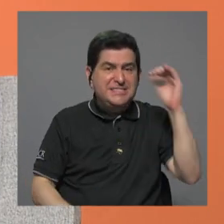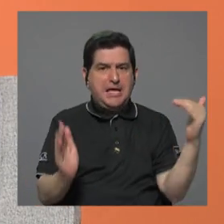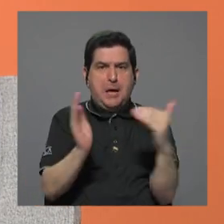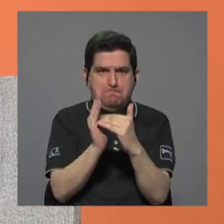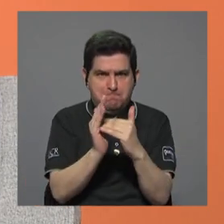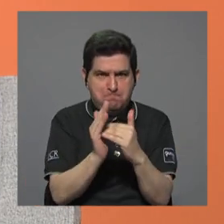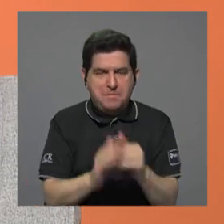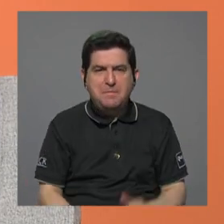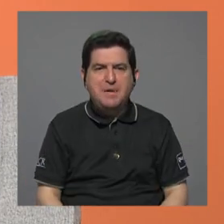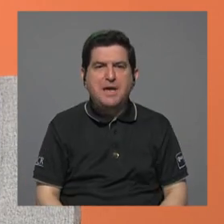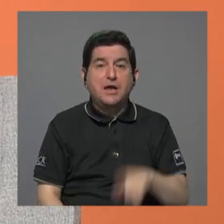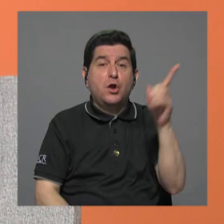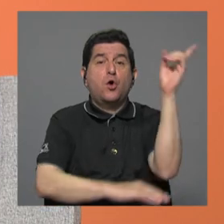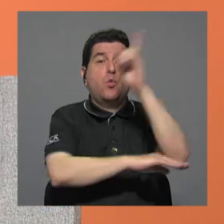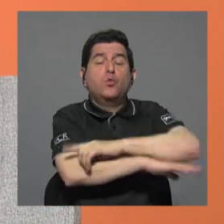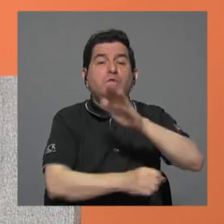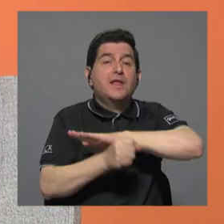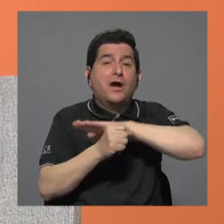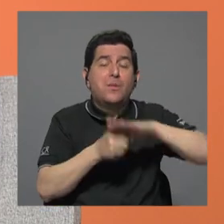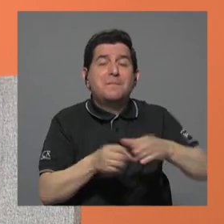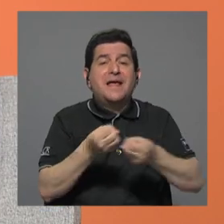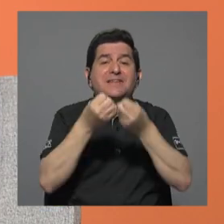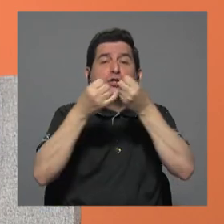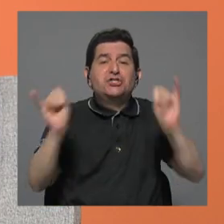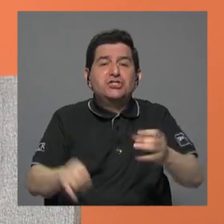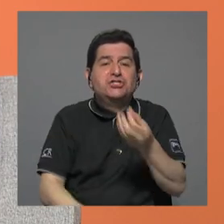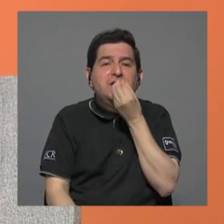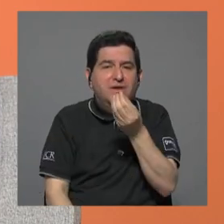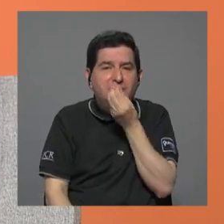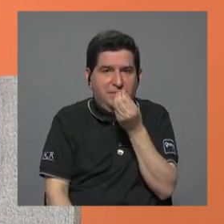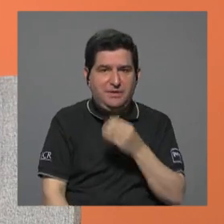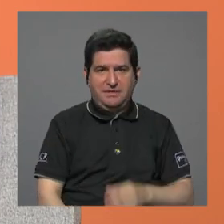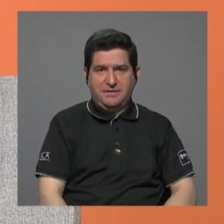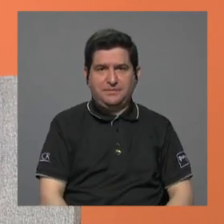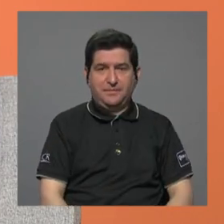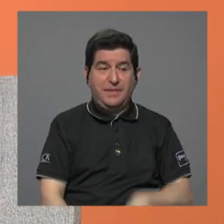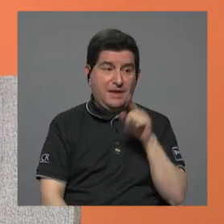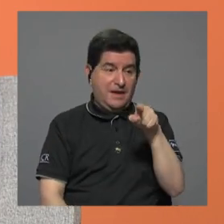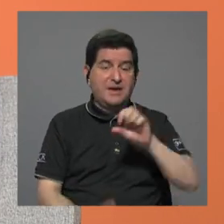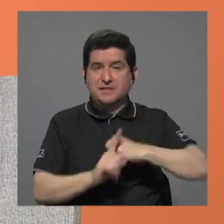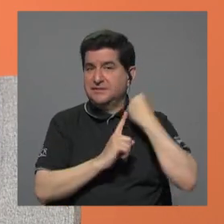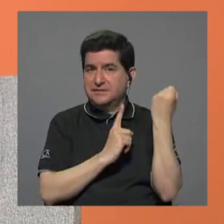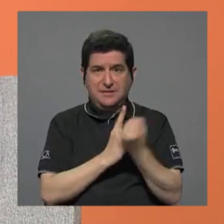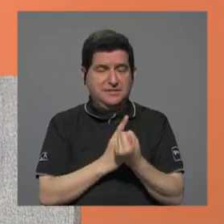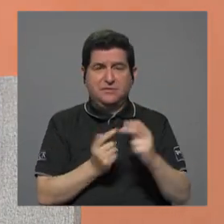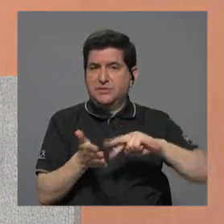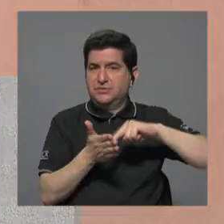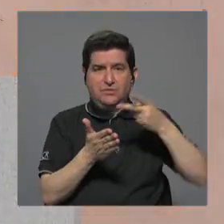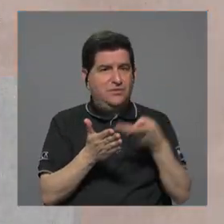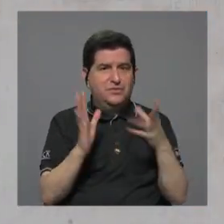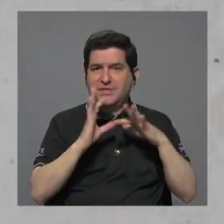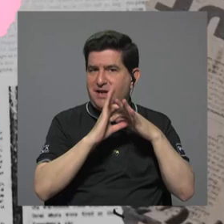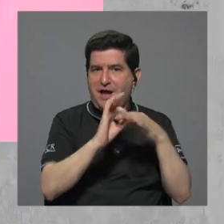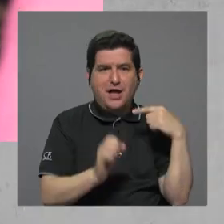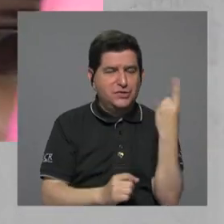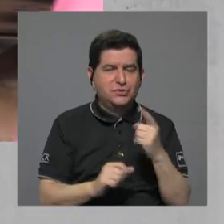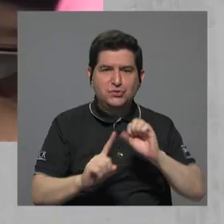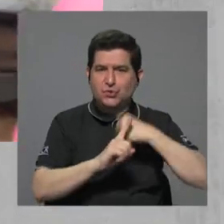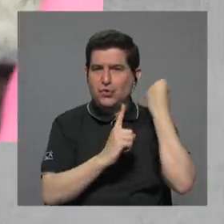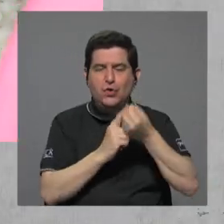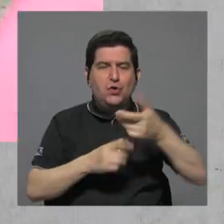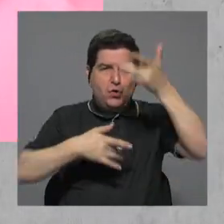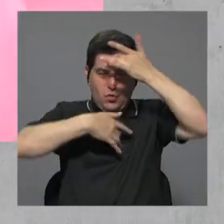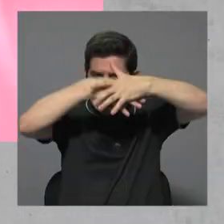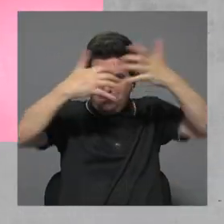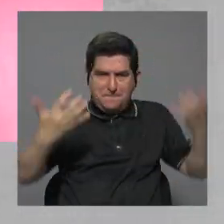han pasado al menos un día entero sin comer, y como decía usted, esto no es solamente relacionado con la situación de la